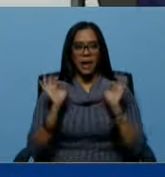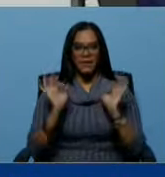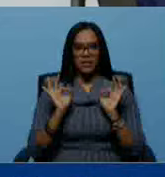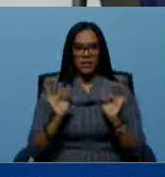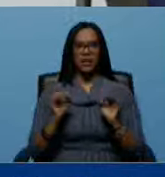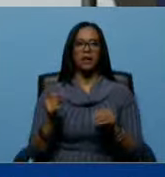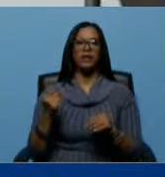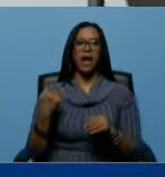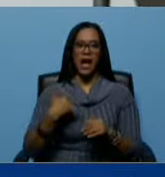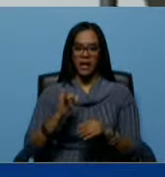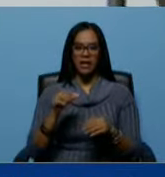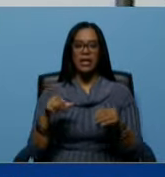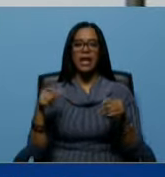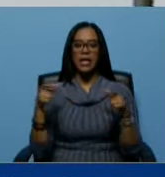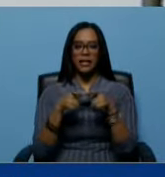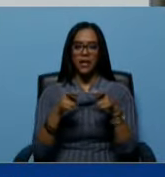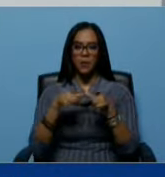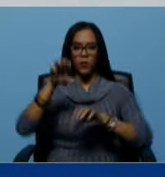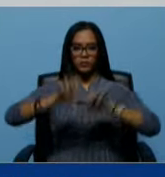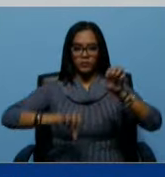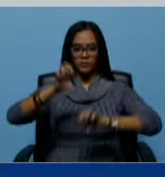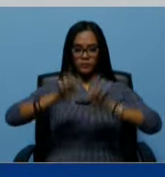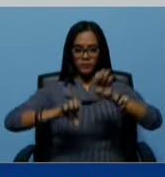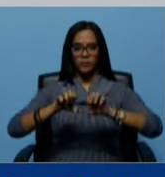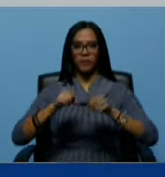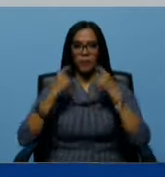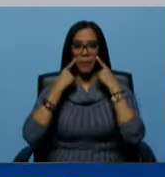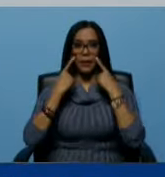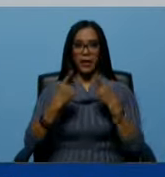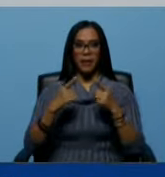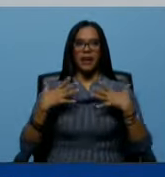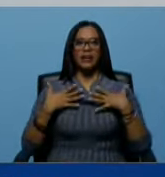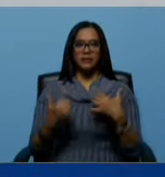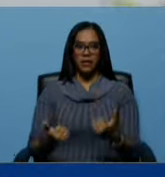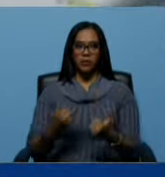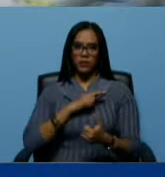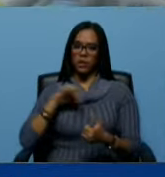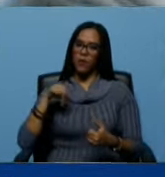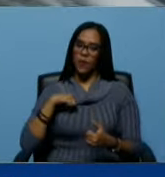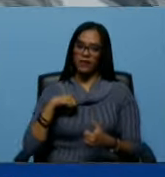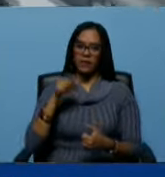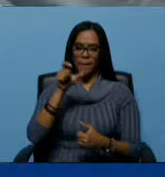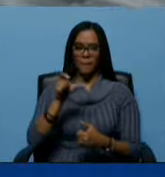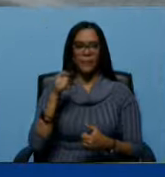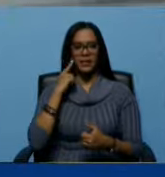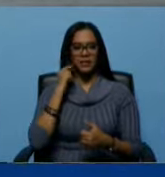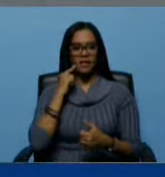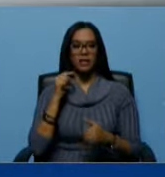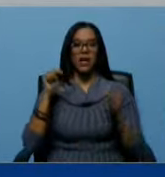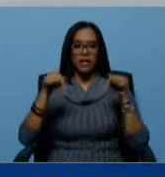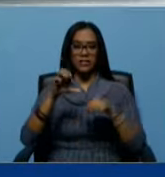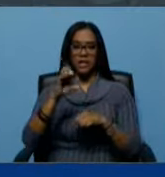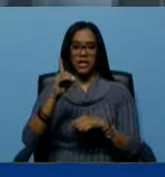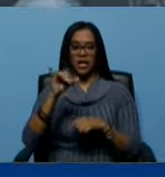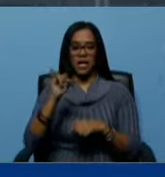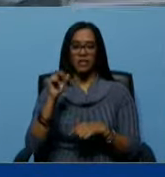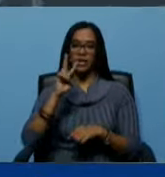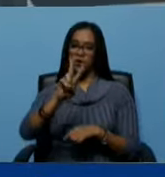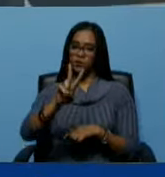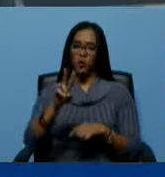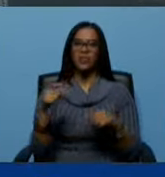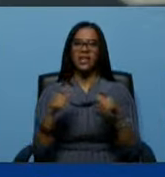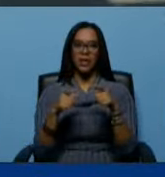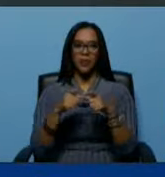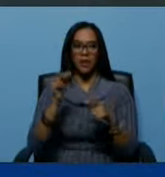equipos de diagnóstico para determinar la salud de nuestros pacientes. Este CDI cuenta con dos equipos de